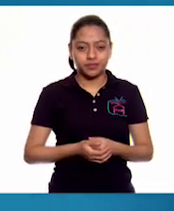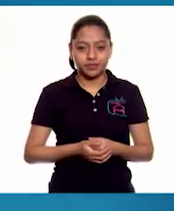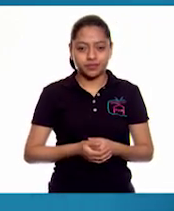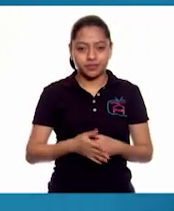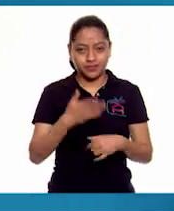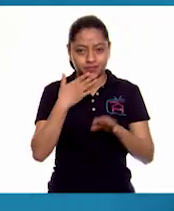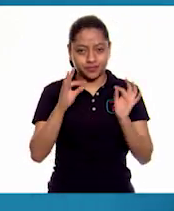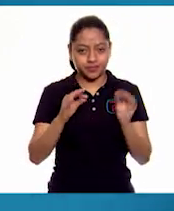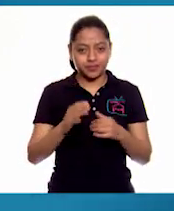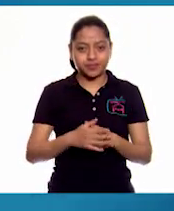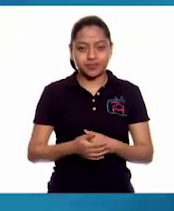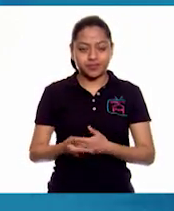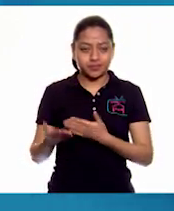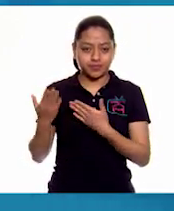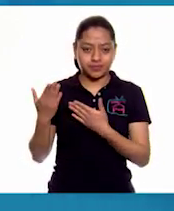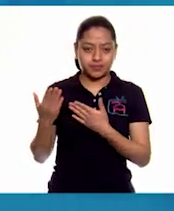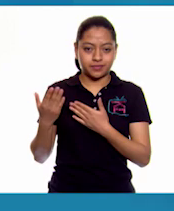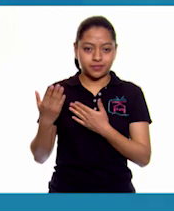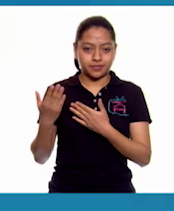vamos por otro,